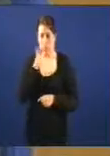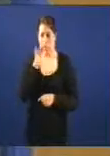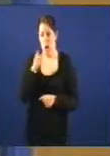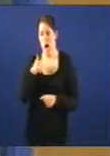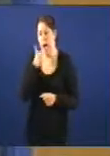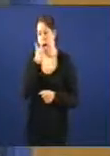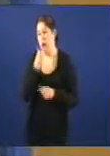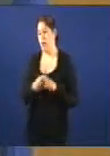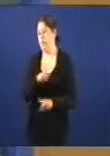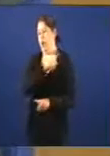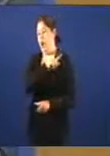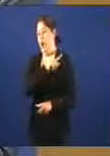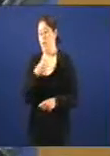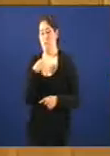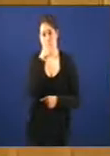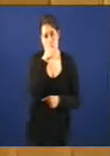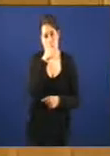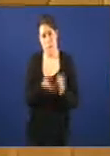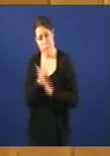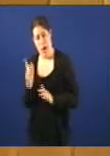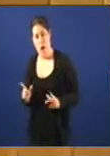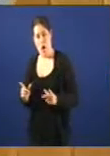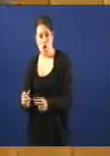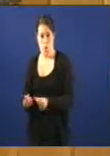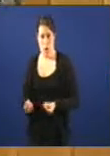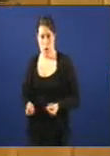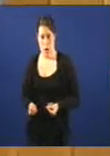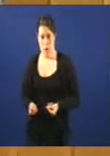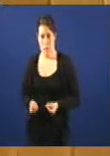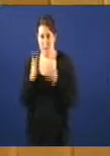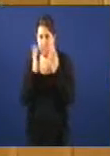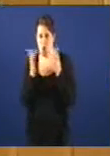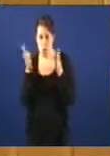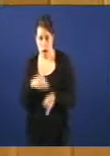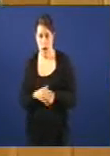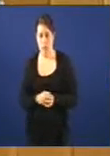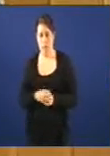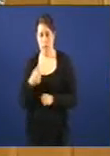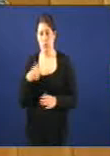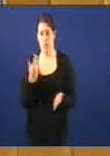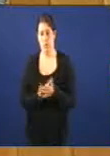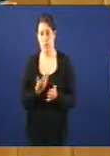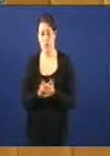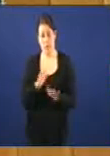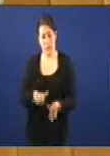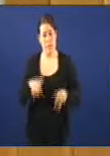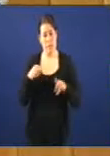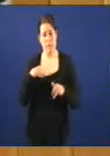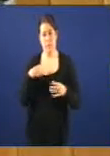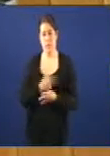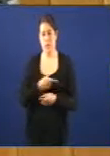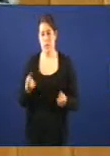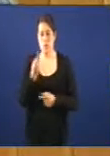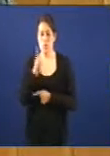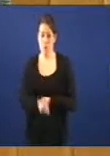hipérbole ir de Vila García ao grove é indigno é indigno eu pediría a esta cámara que eliminasen cando menos un